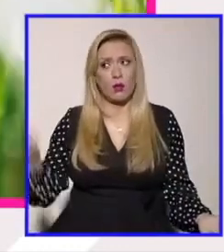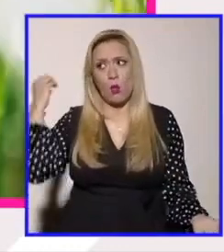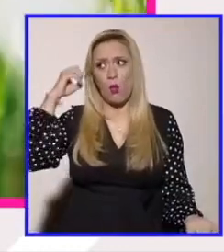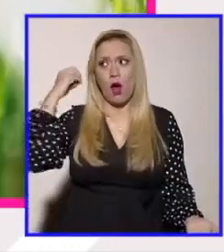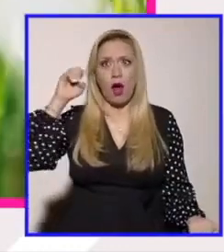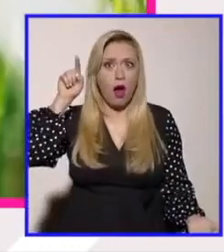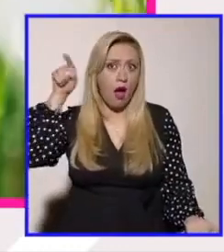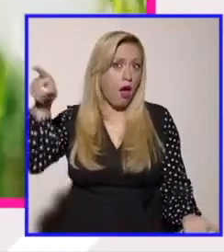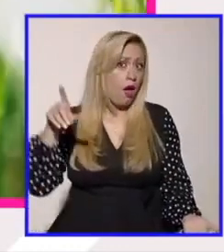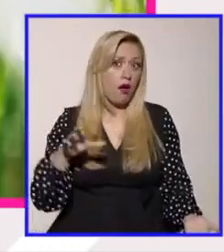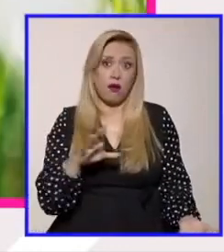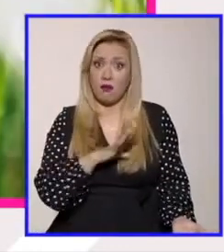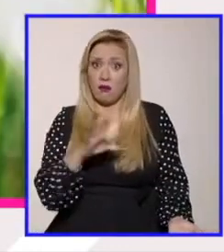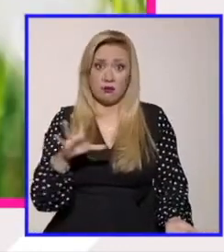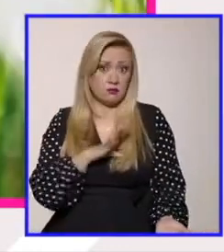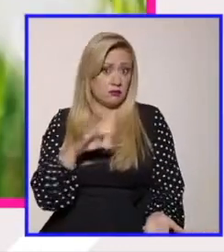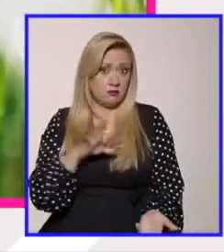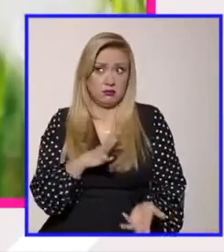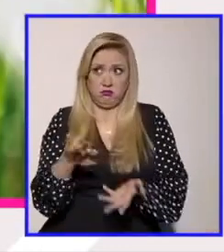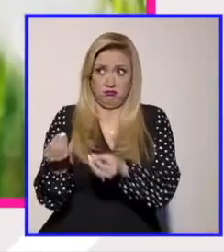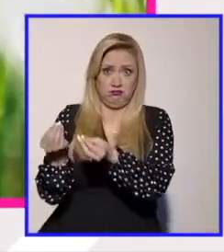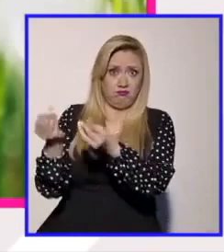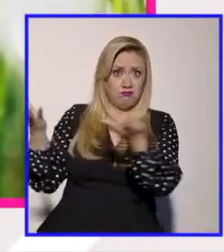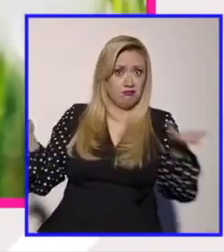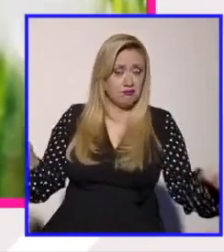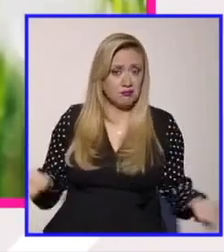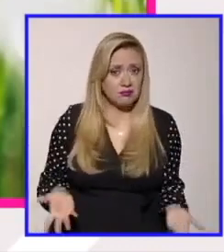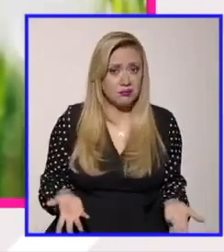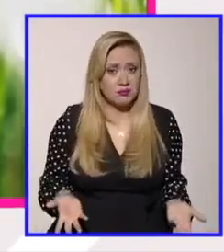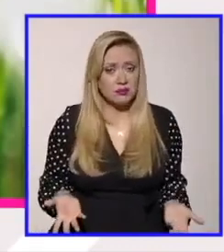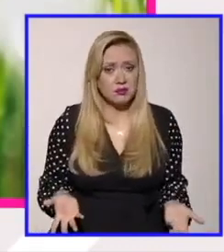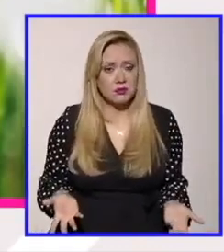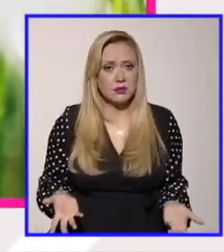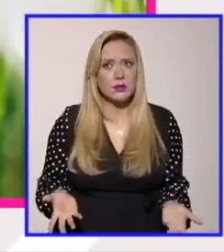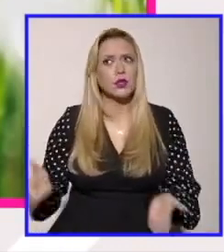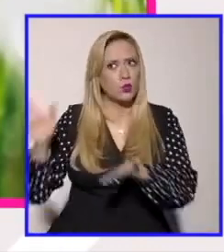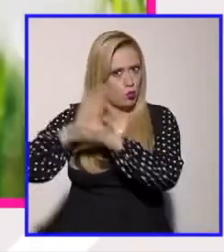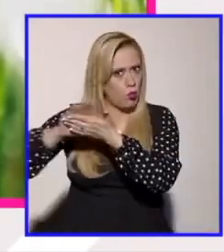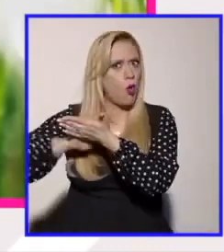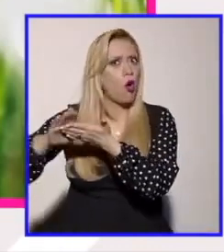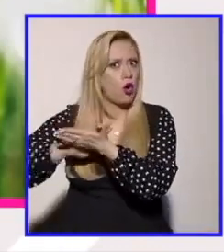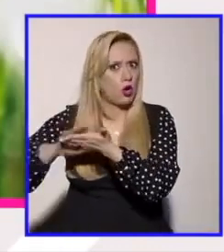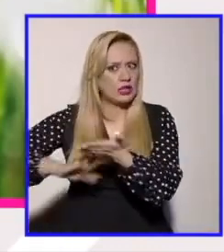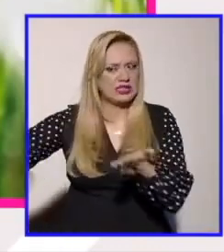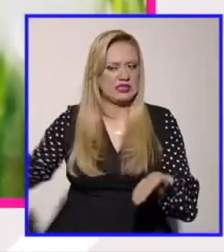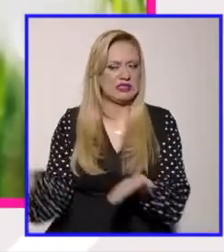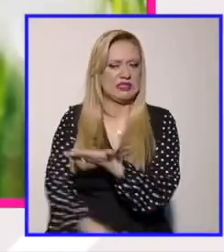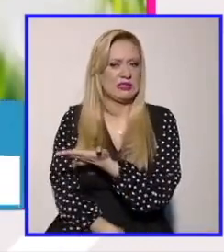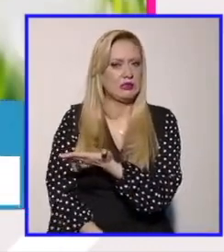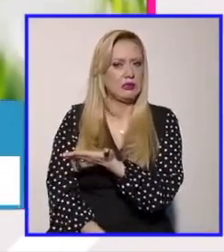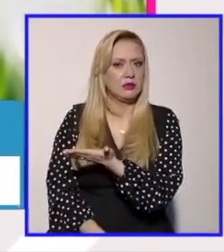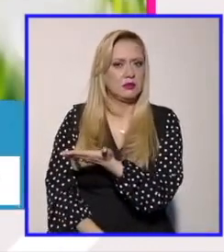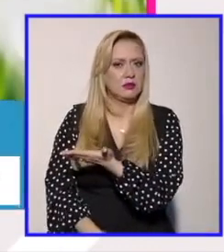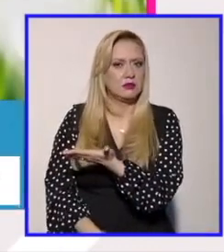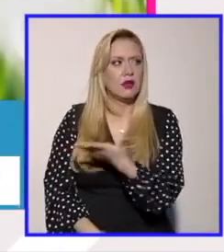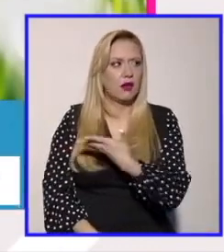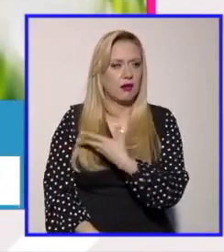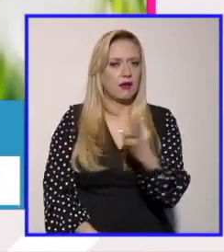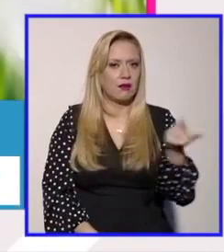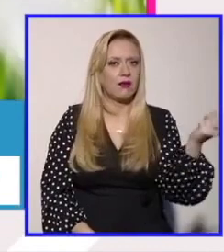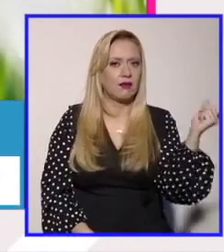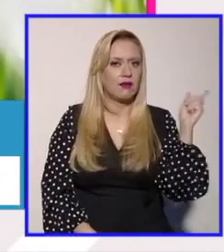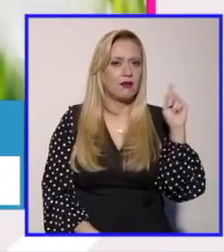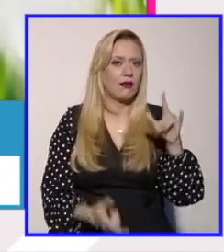de Oaxaca y en efecto ¿a quiénes se borró? a las mushes y a las mujeres trans y eso